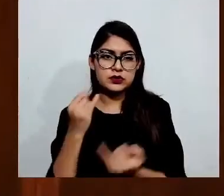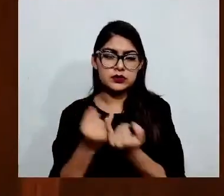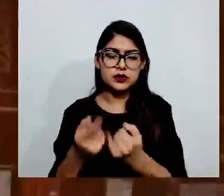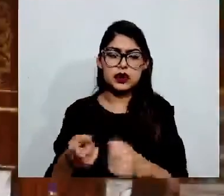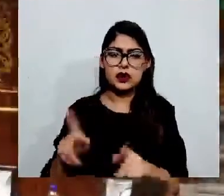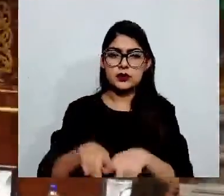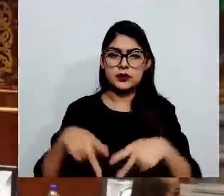diputado Jorge.